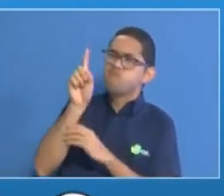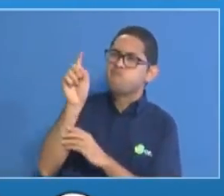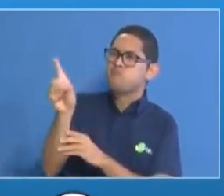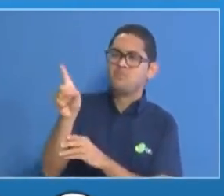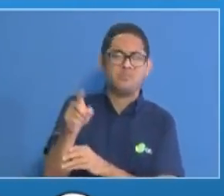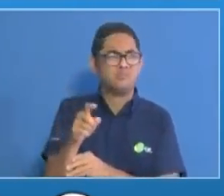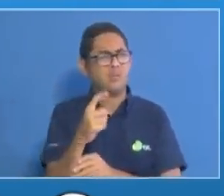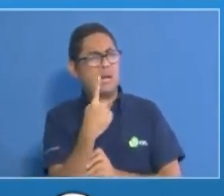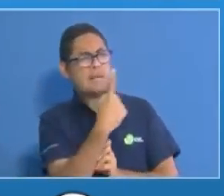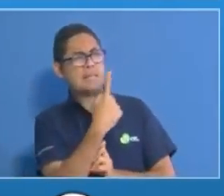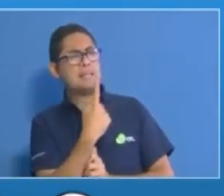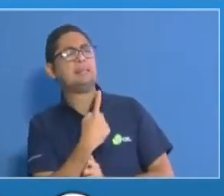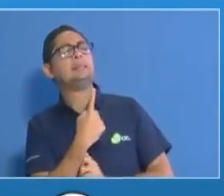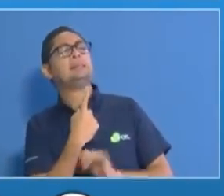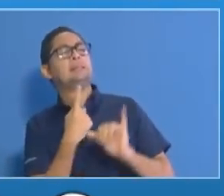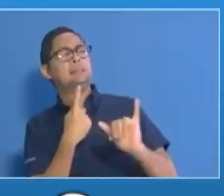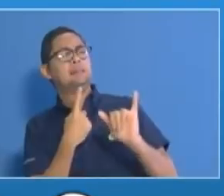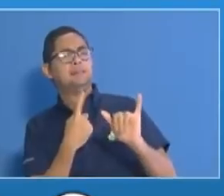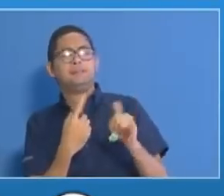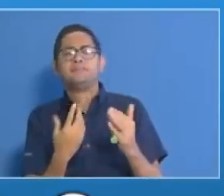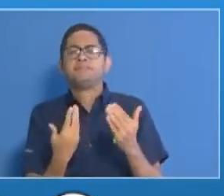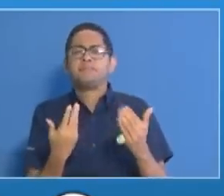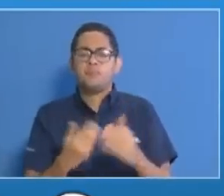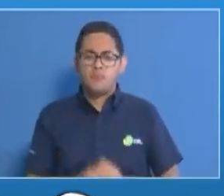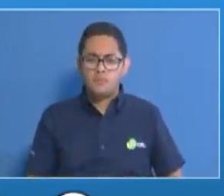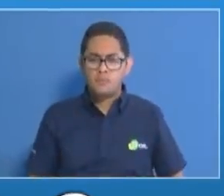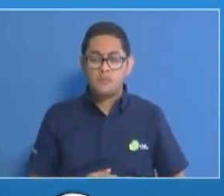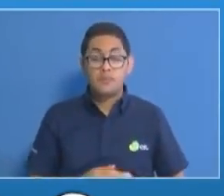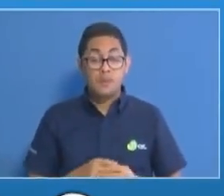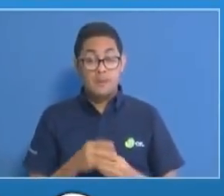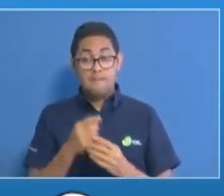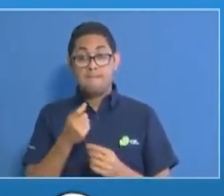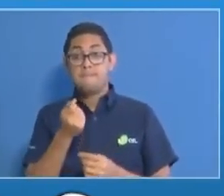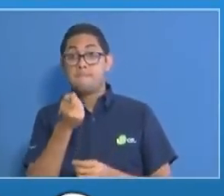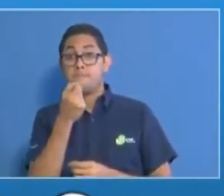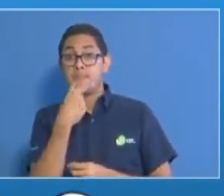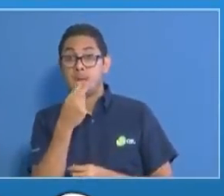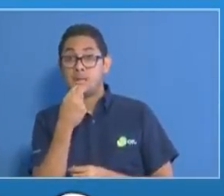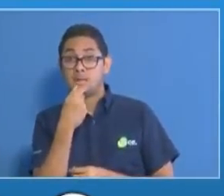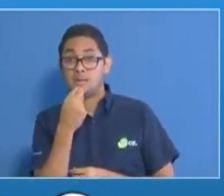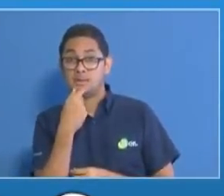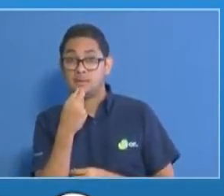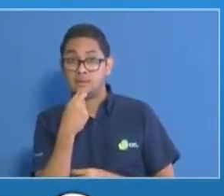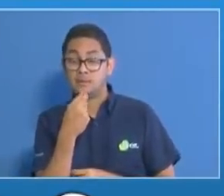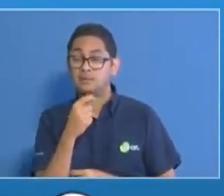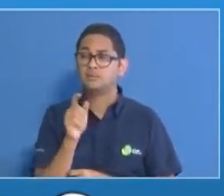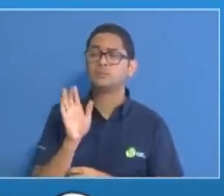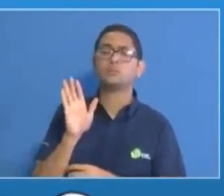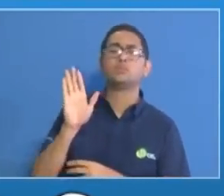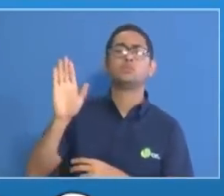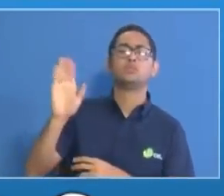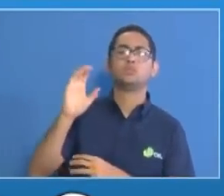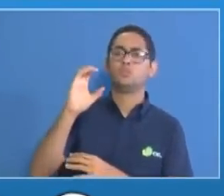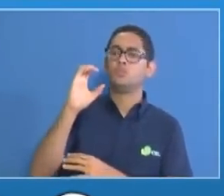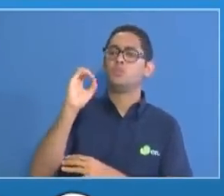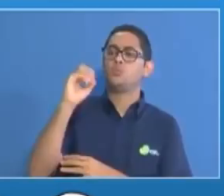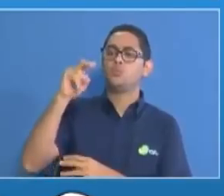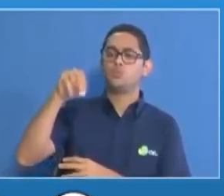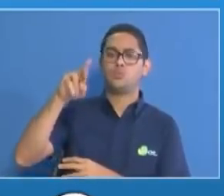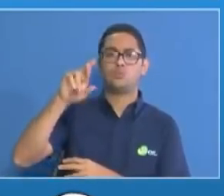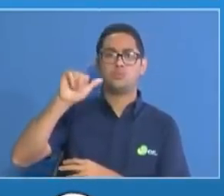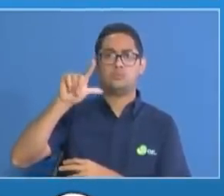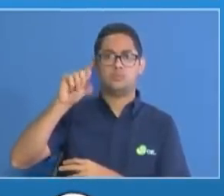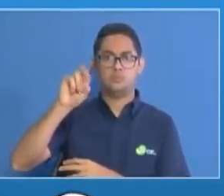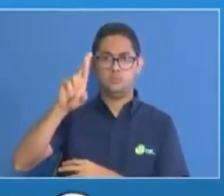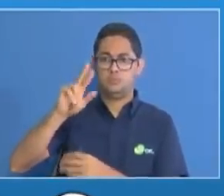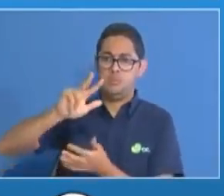el proceso de refrendo de medicamentos por parte de la Contraloría en estos tiempos y debo decir